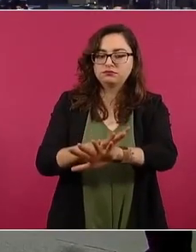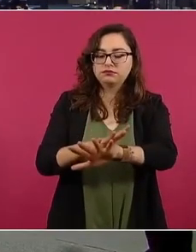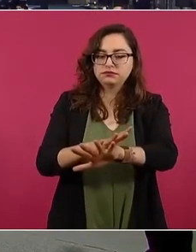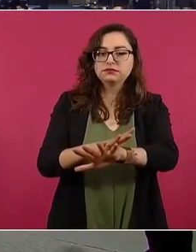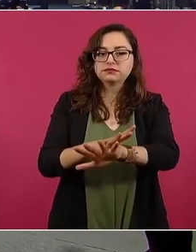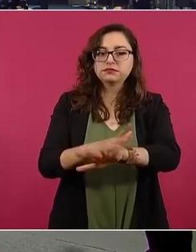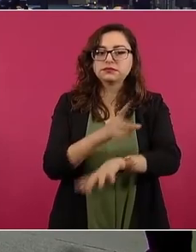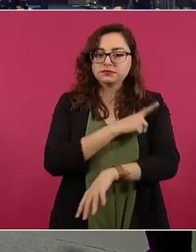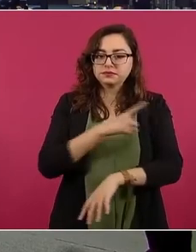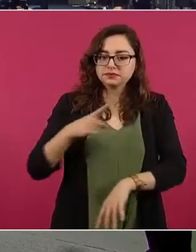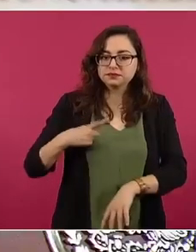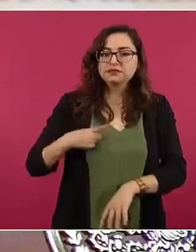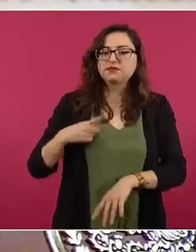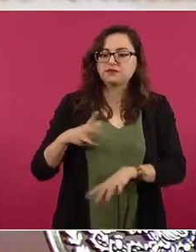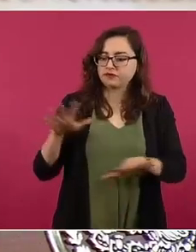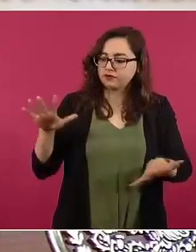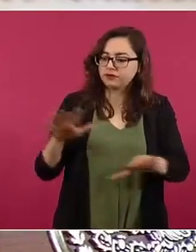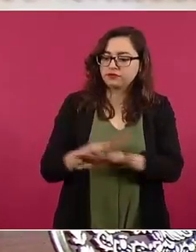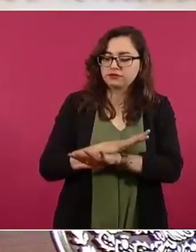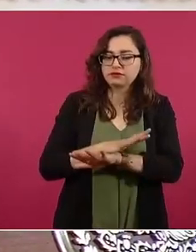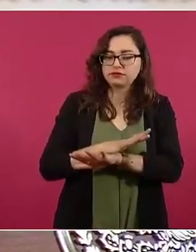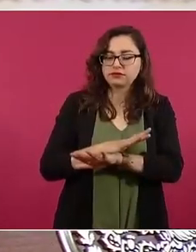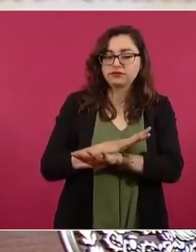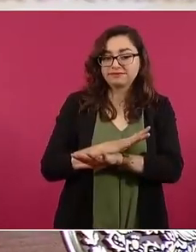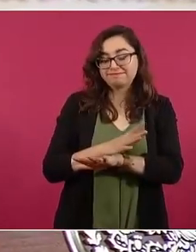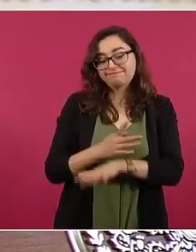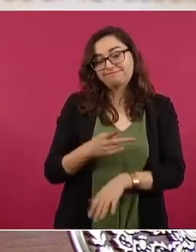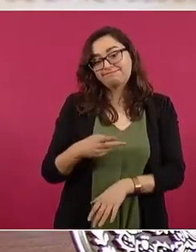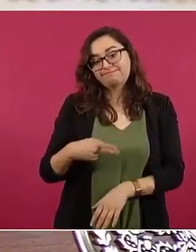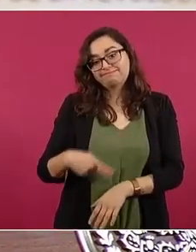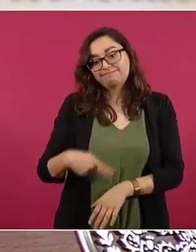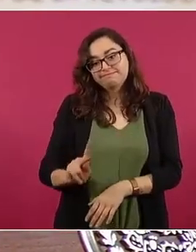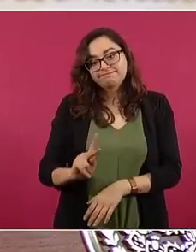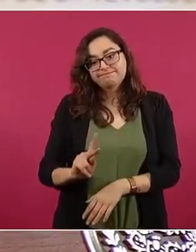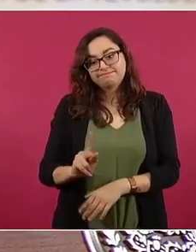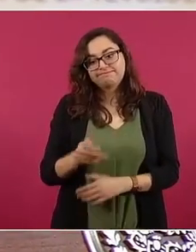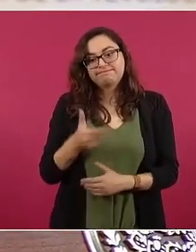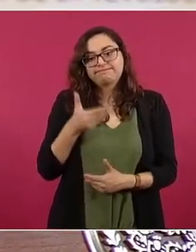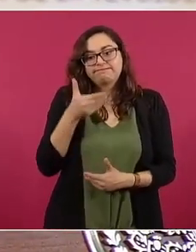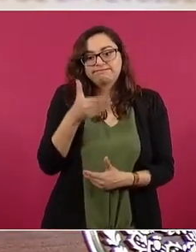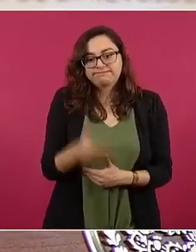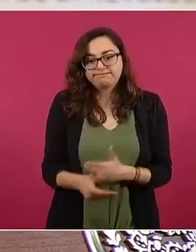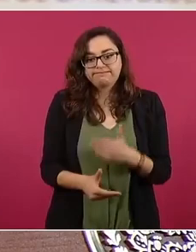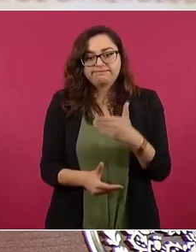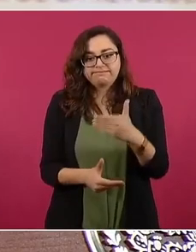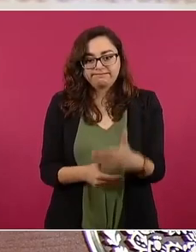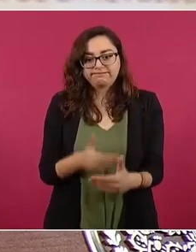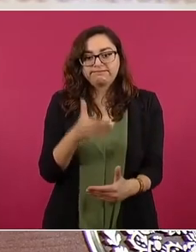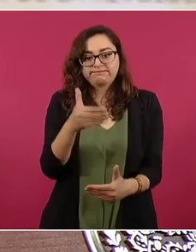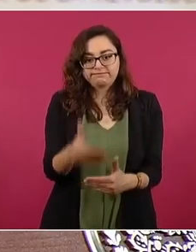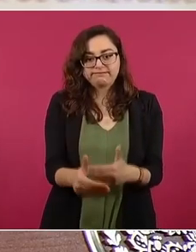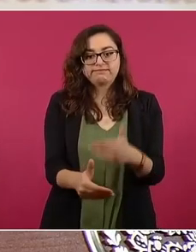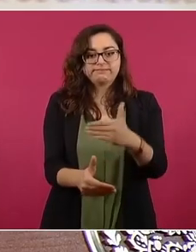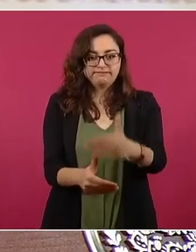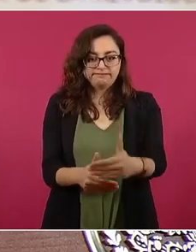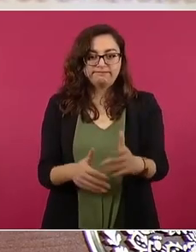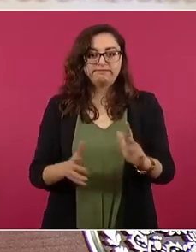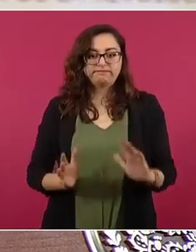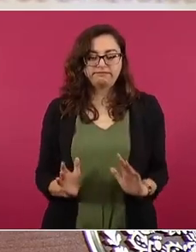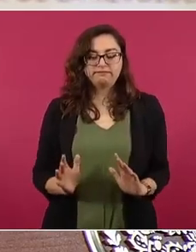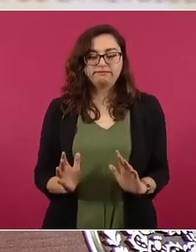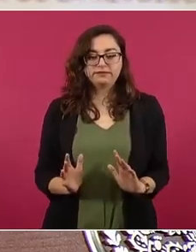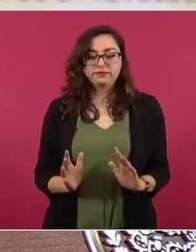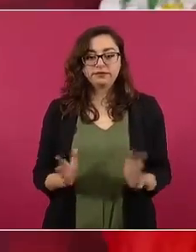son procesos y qué bien que